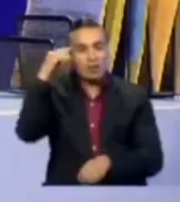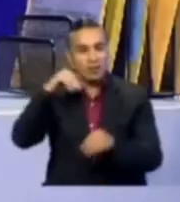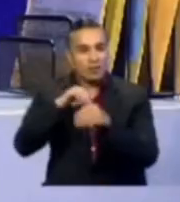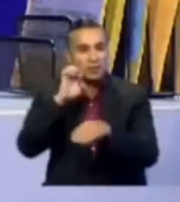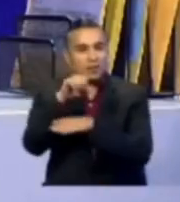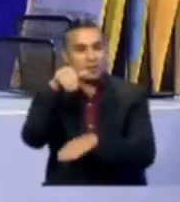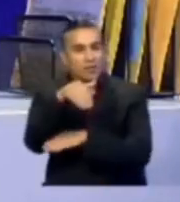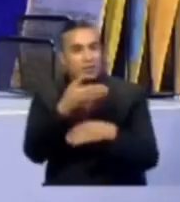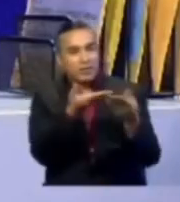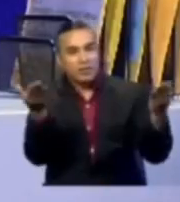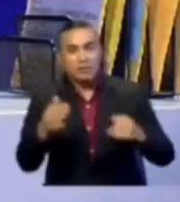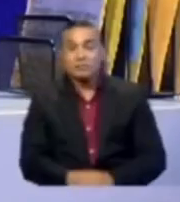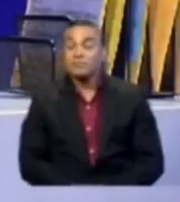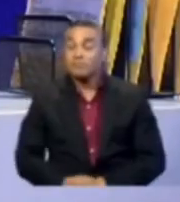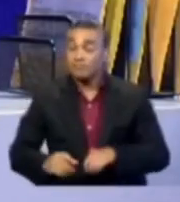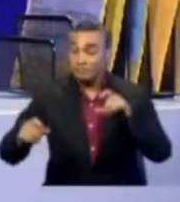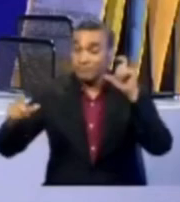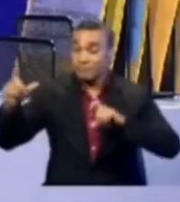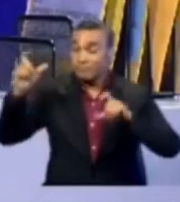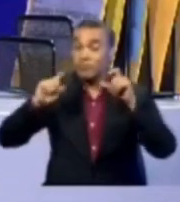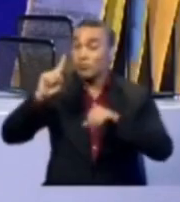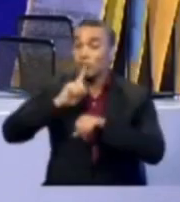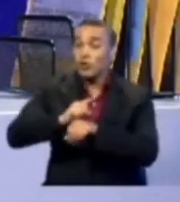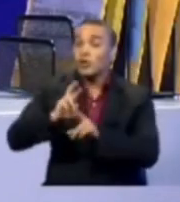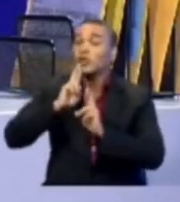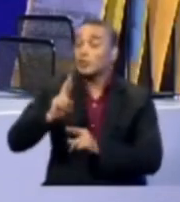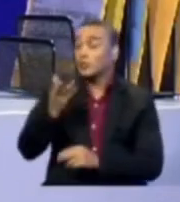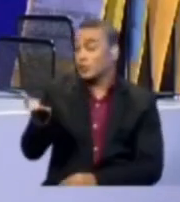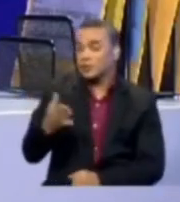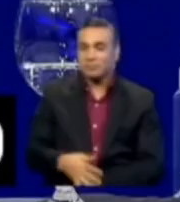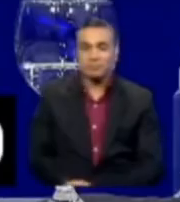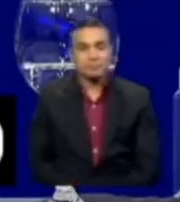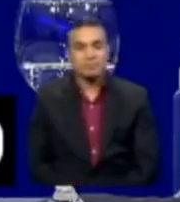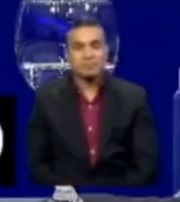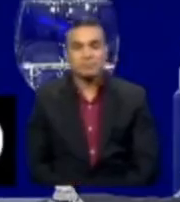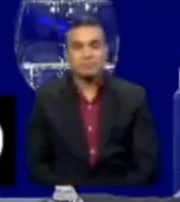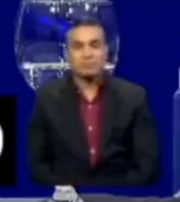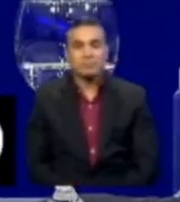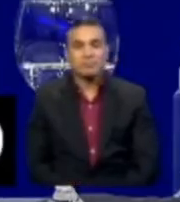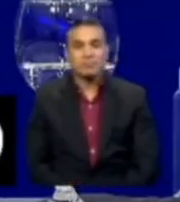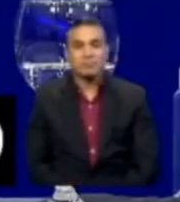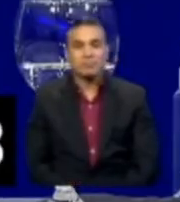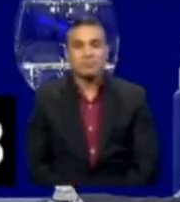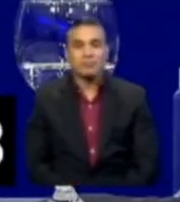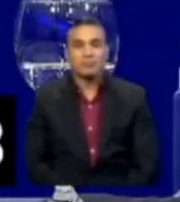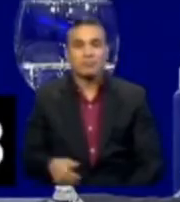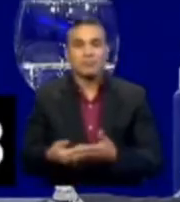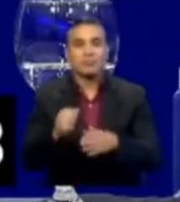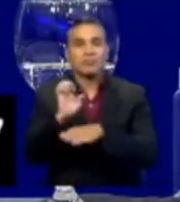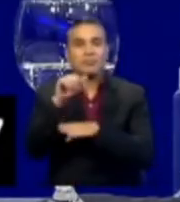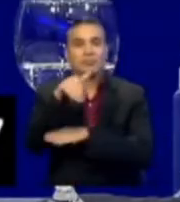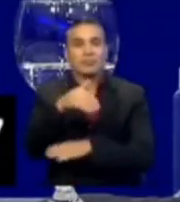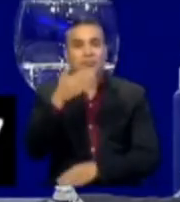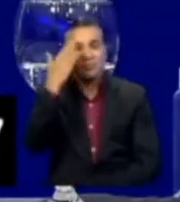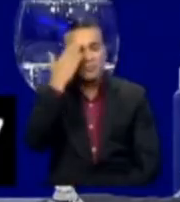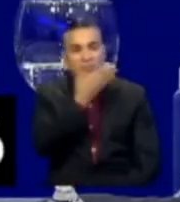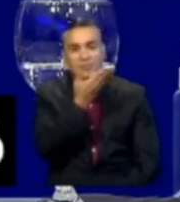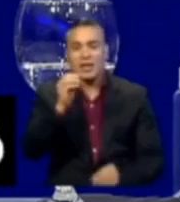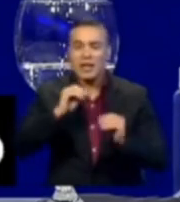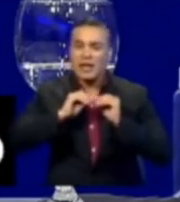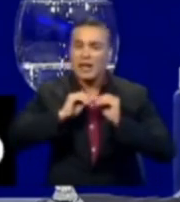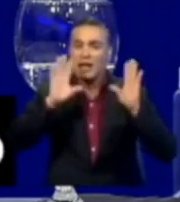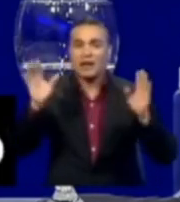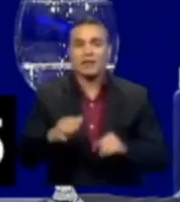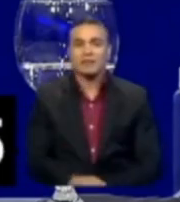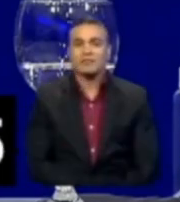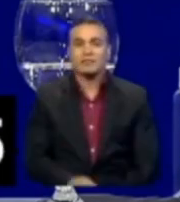Ecuador. Candidato Arauz tiene un minuto para responder la interpelación. El pueblo ecuatoriano tiene absolutamente claro